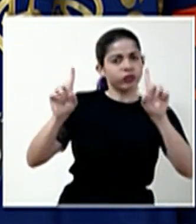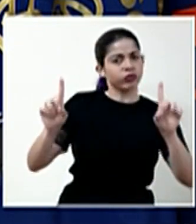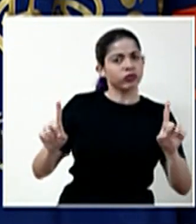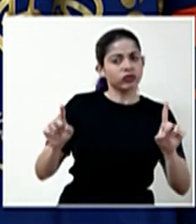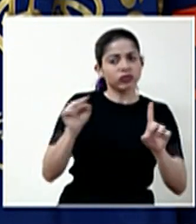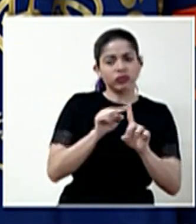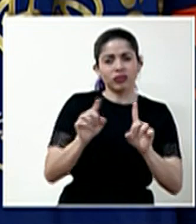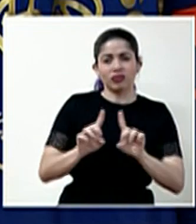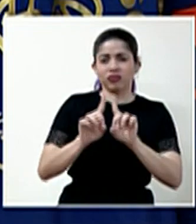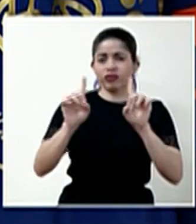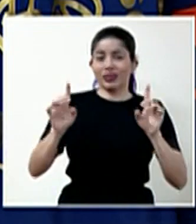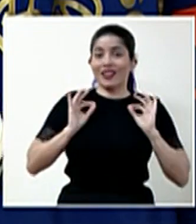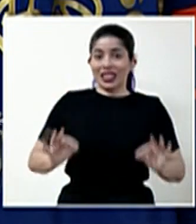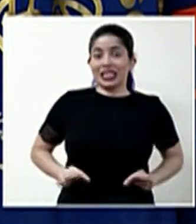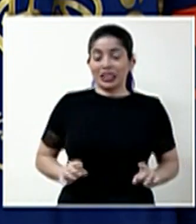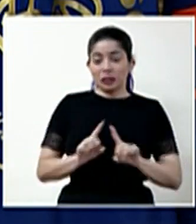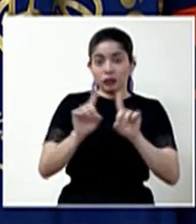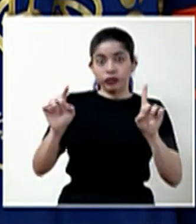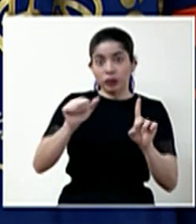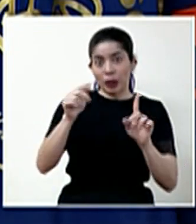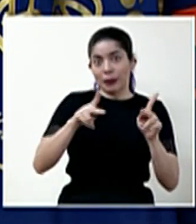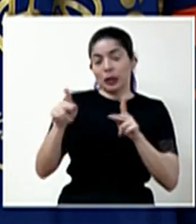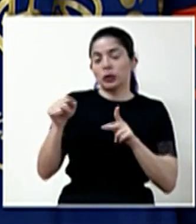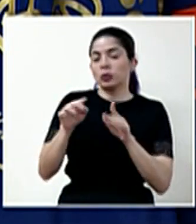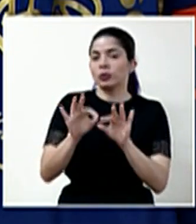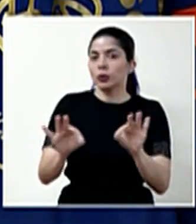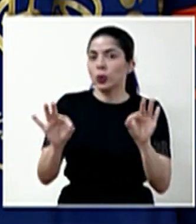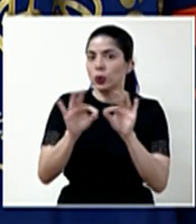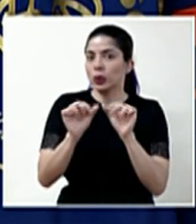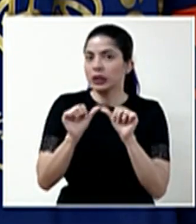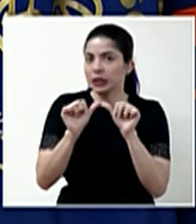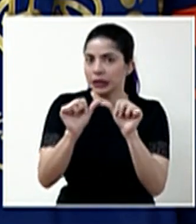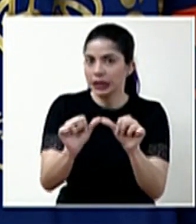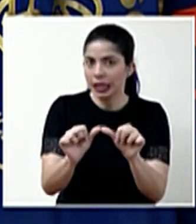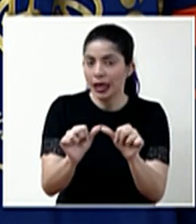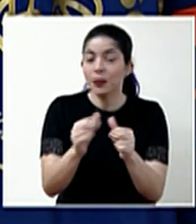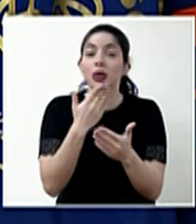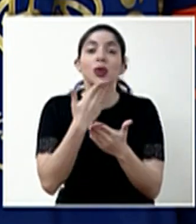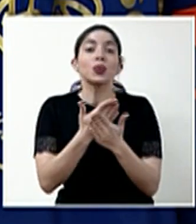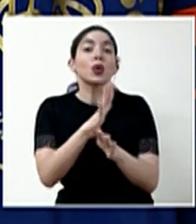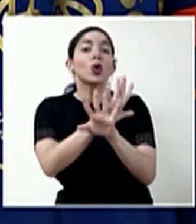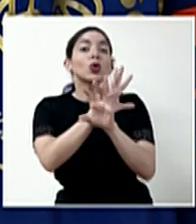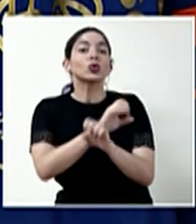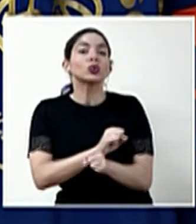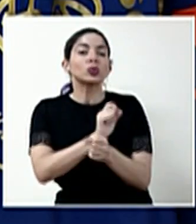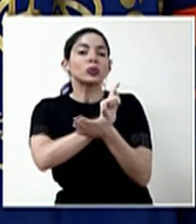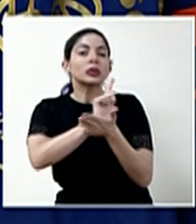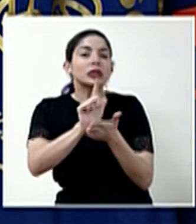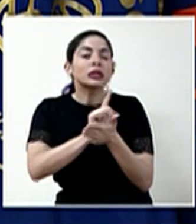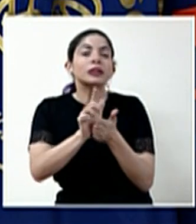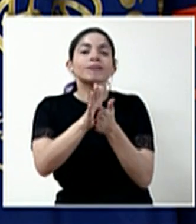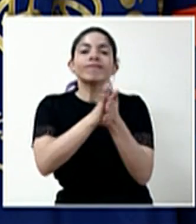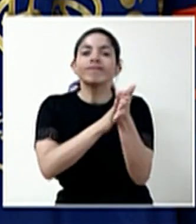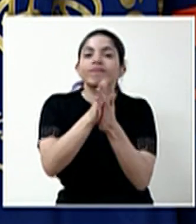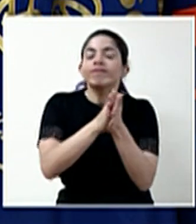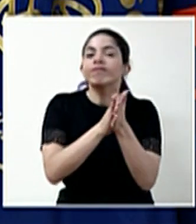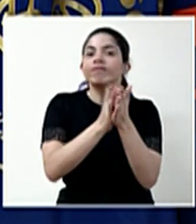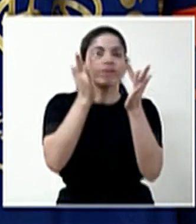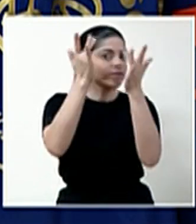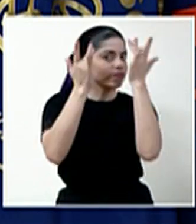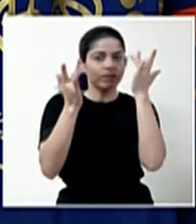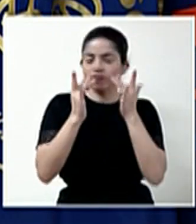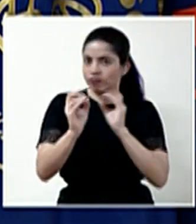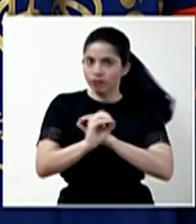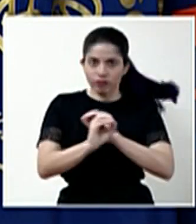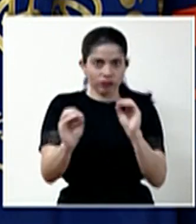distanciamiento físico con otras personas y las buenas prácticas de higiene, de lavado de manos, de no tocarnos la